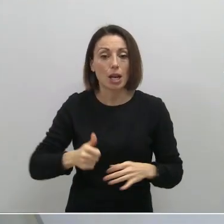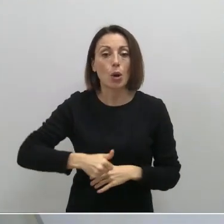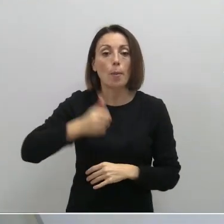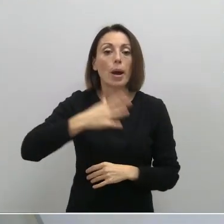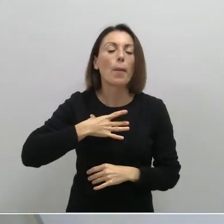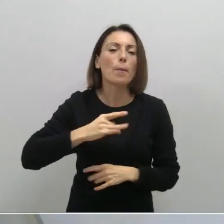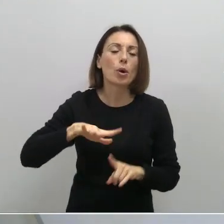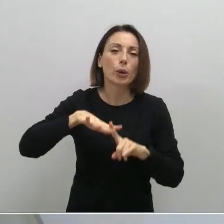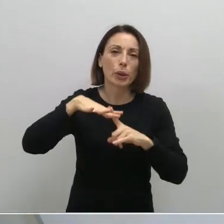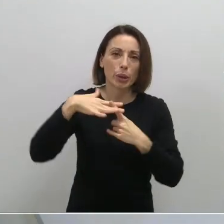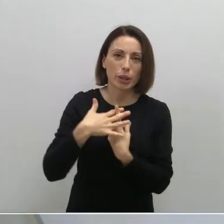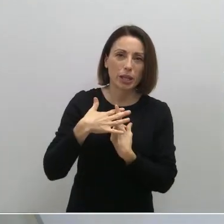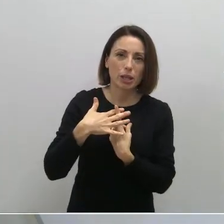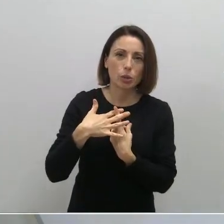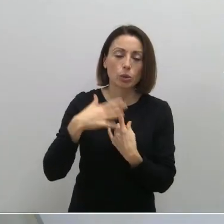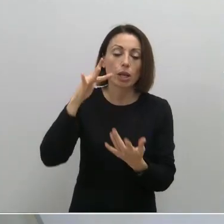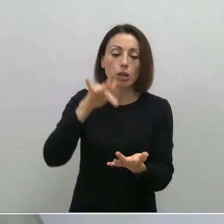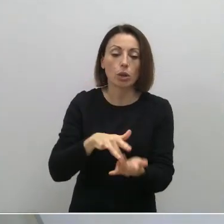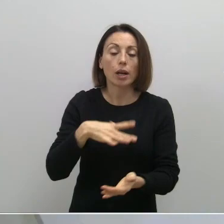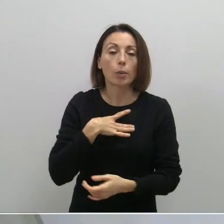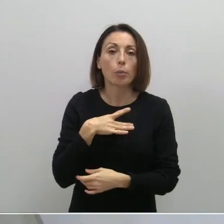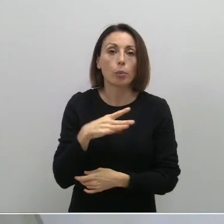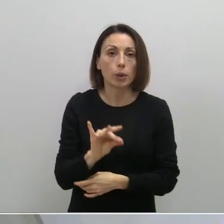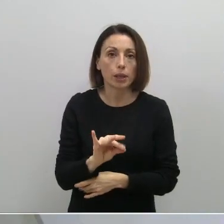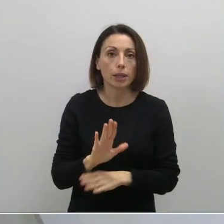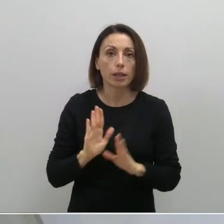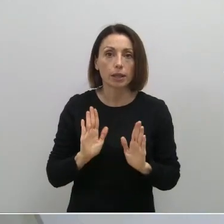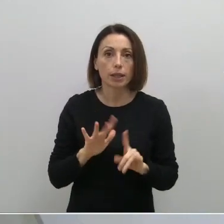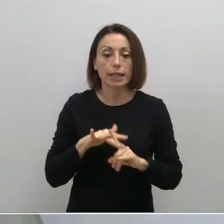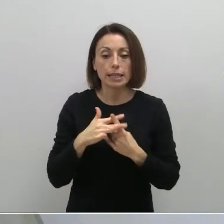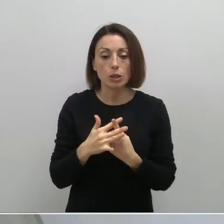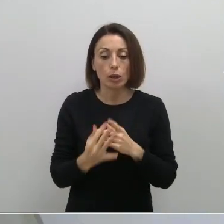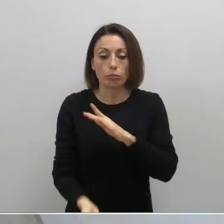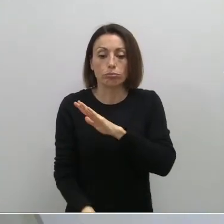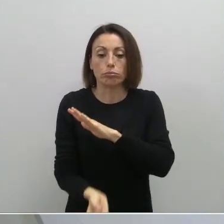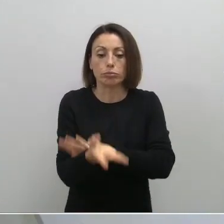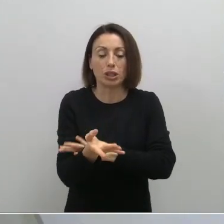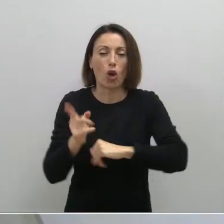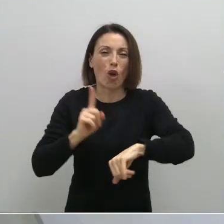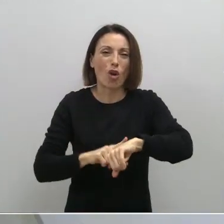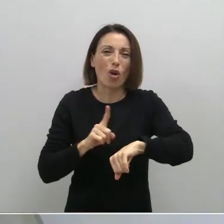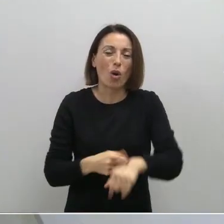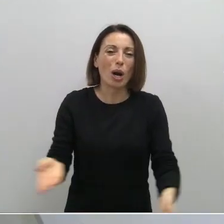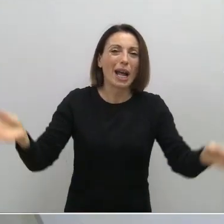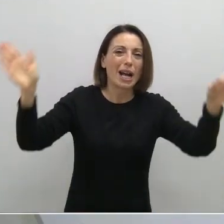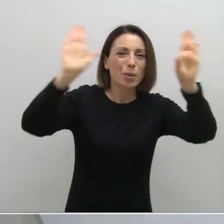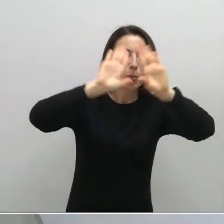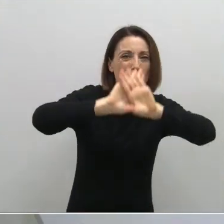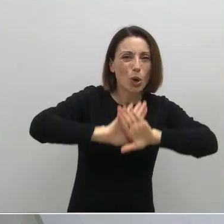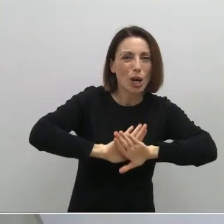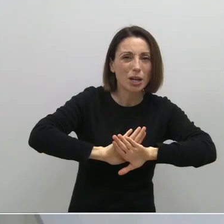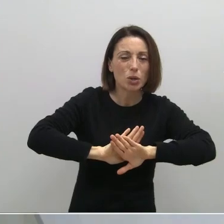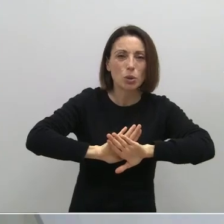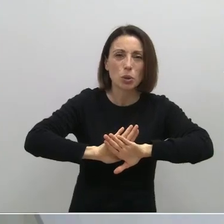por las circunstancias en que se puede producir, las situaciones que se pueden producir en esas horas de noche en